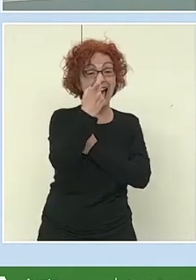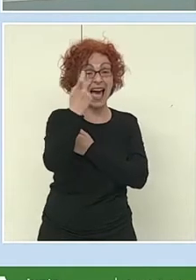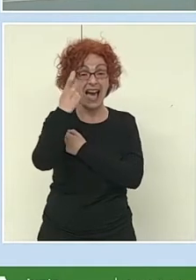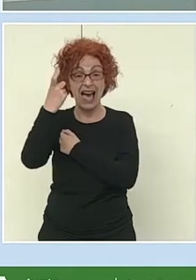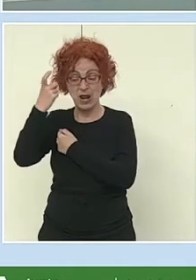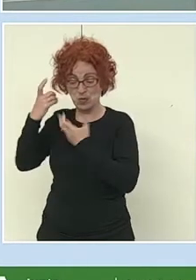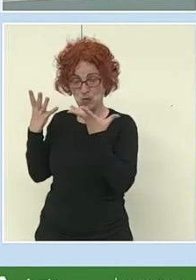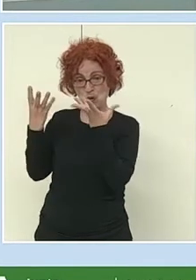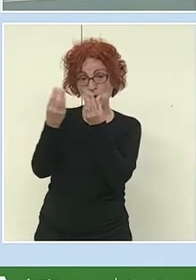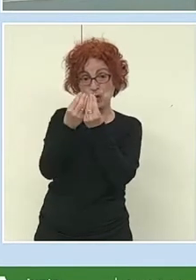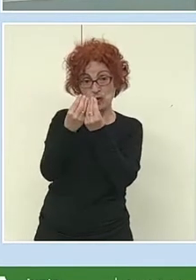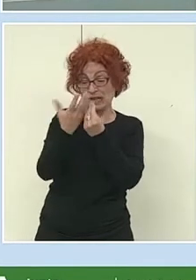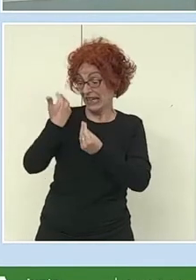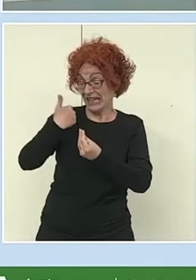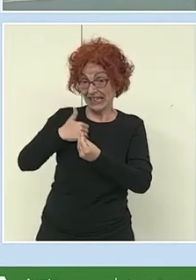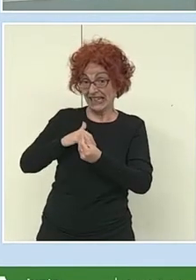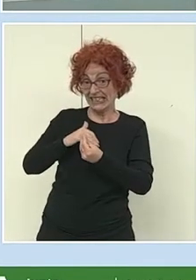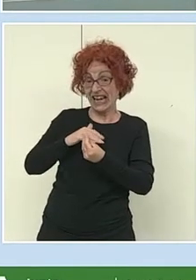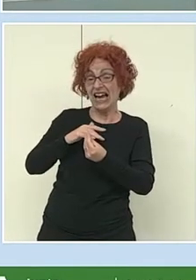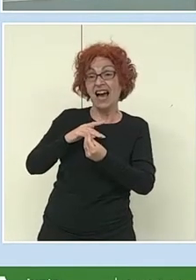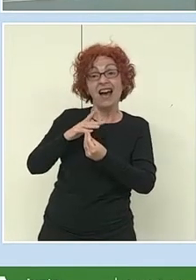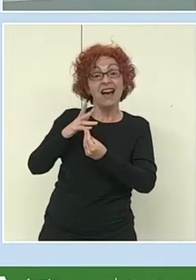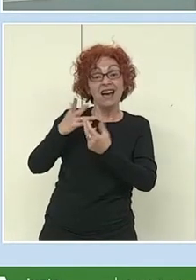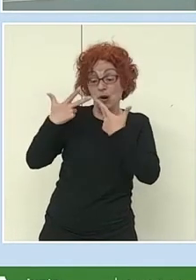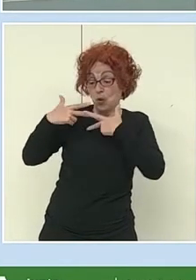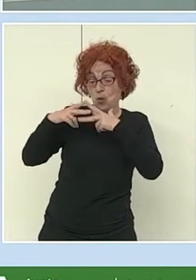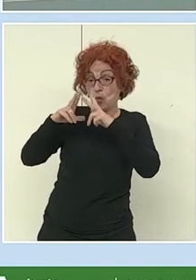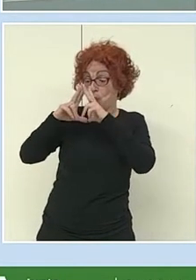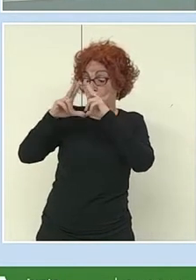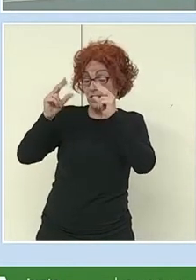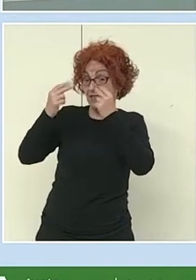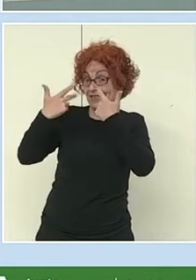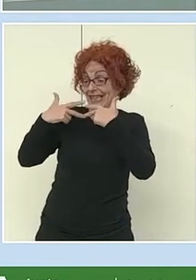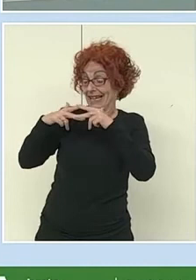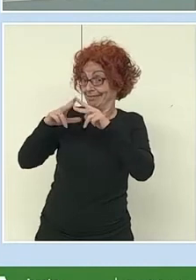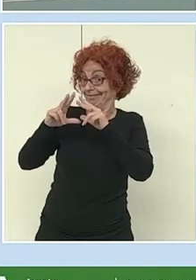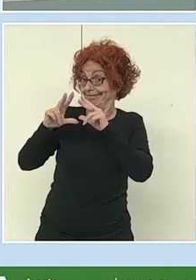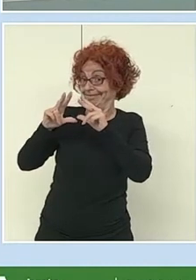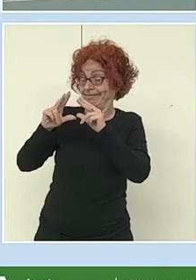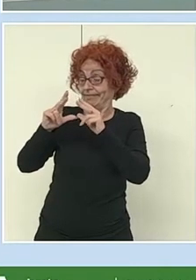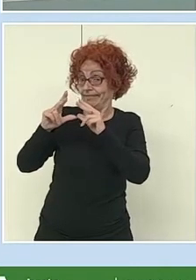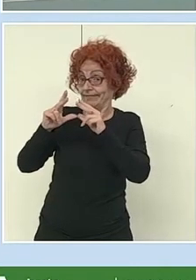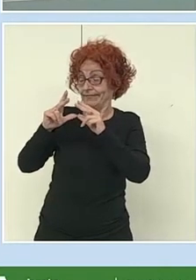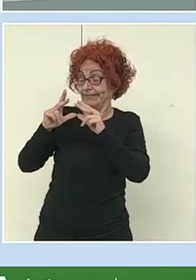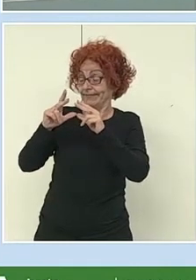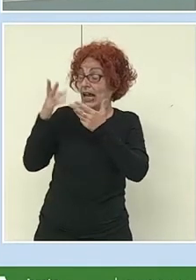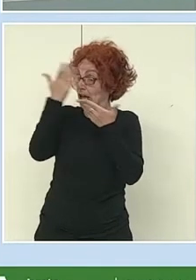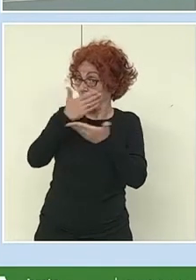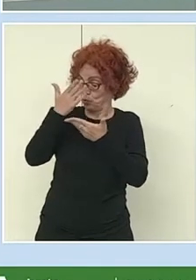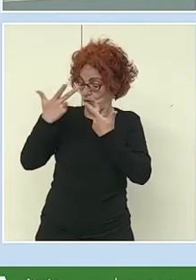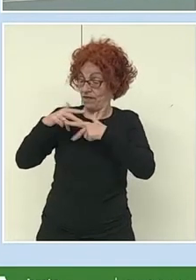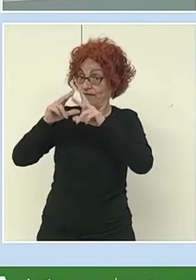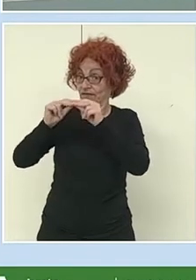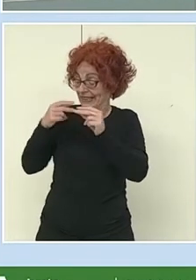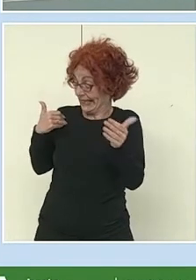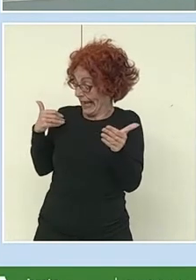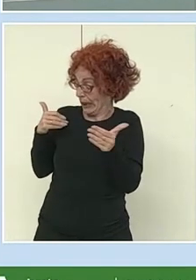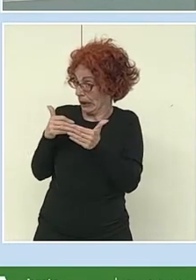en las últimas carreras de los estudios que estén realizando. ¿Por qué? Porque al final